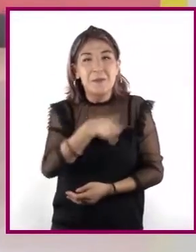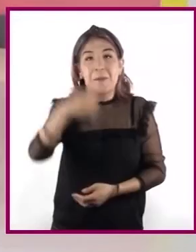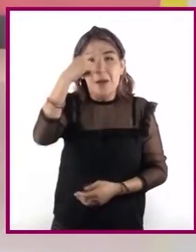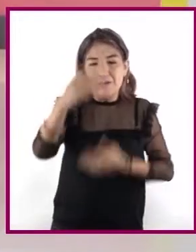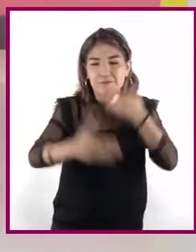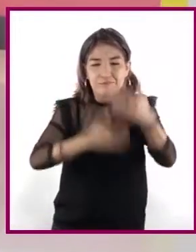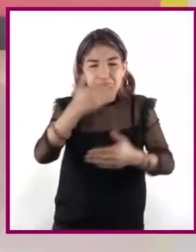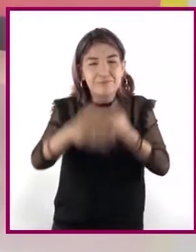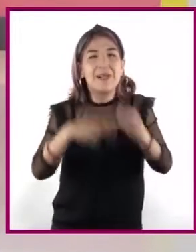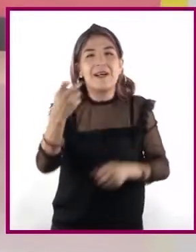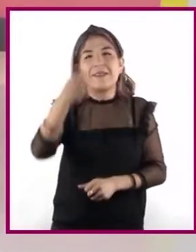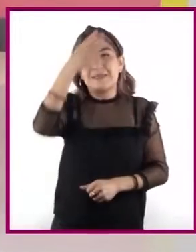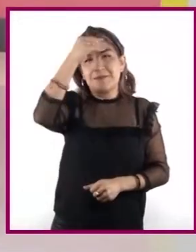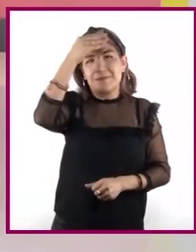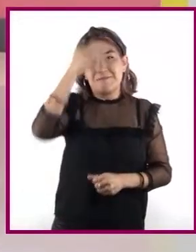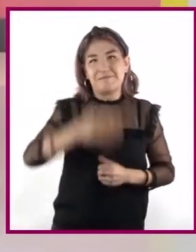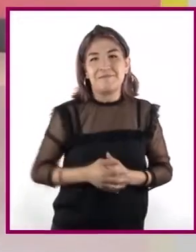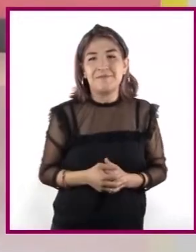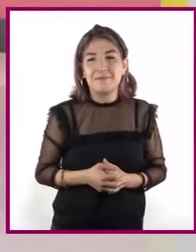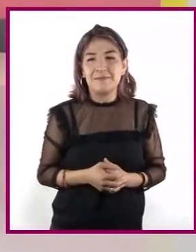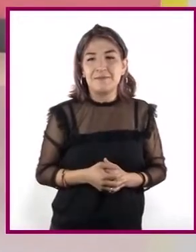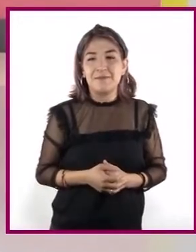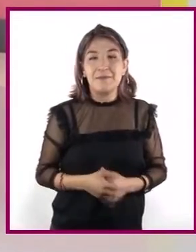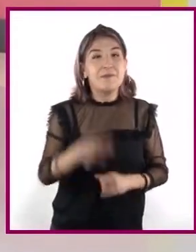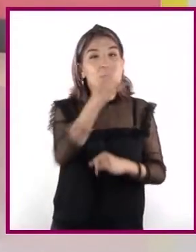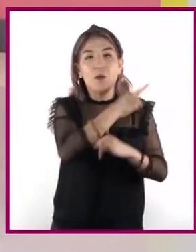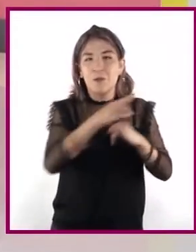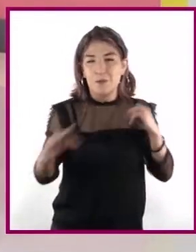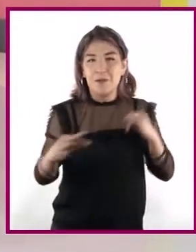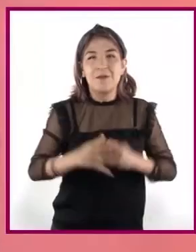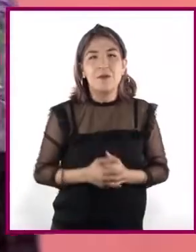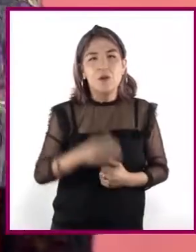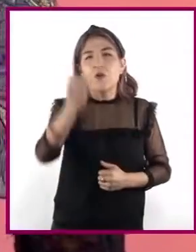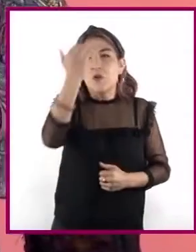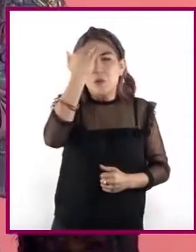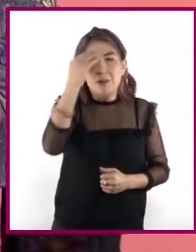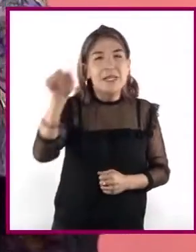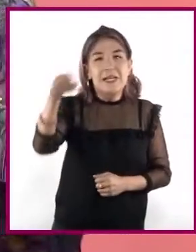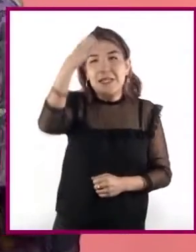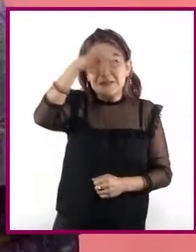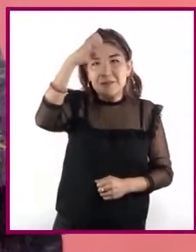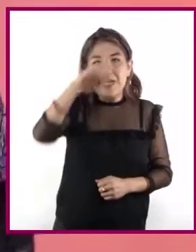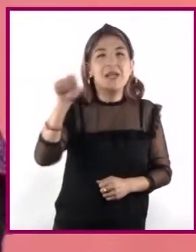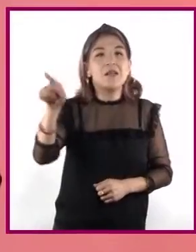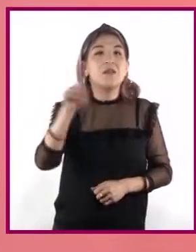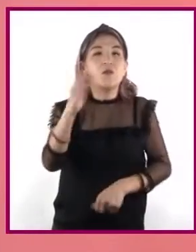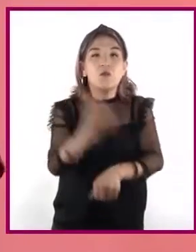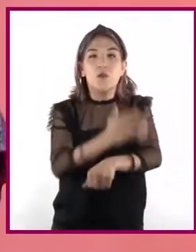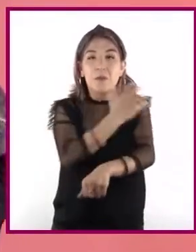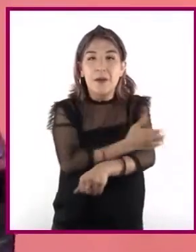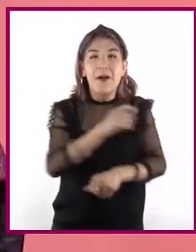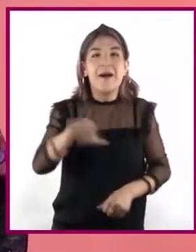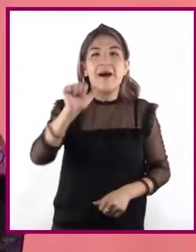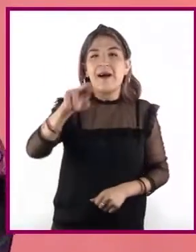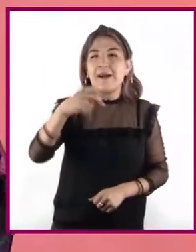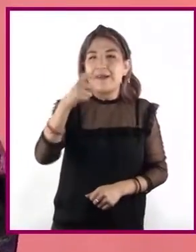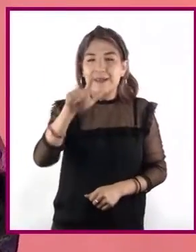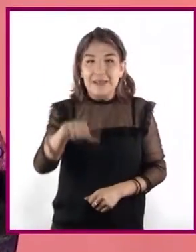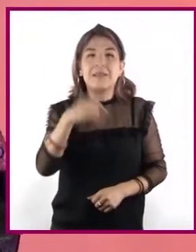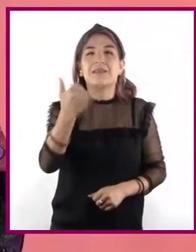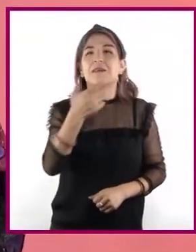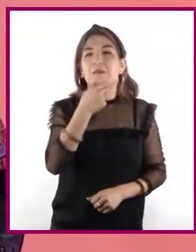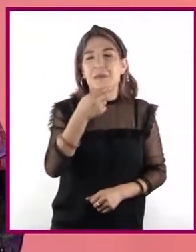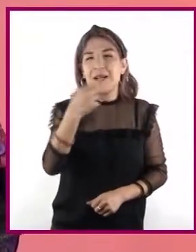proceso de aprendizaje. Por último, conozcamos la experiencia de sus compañeros Ángel y Héctor.